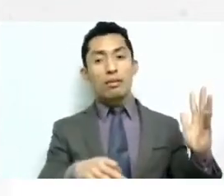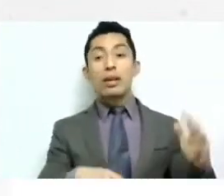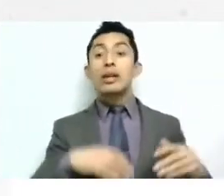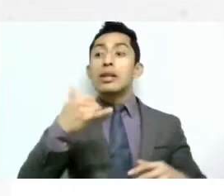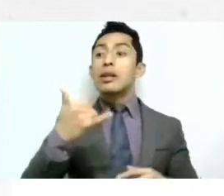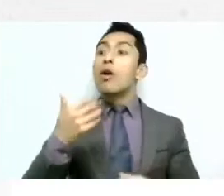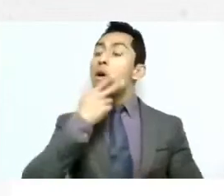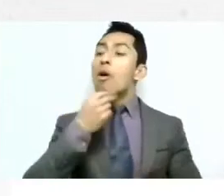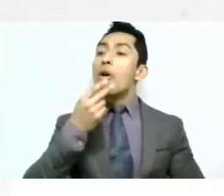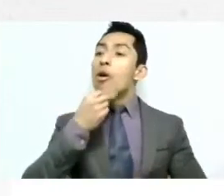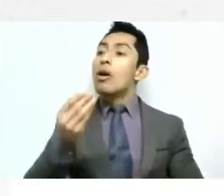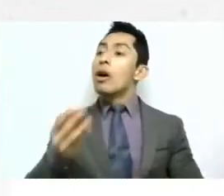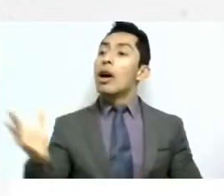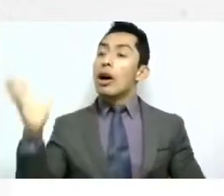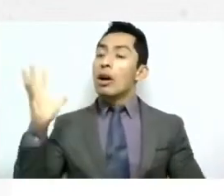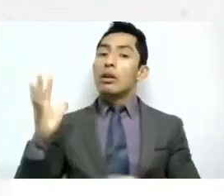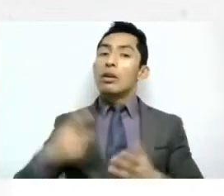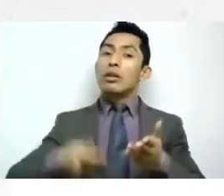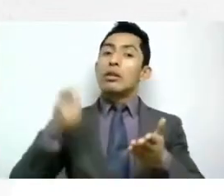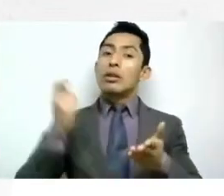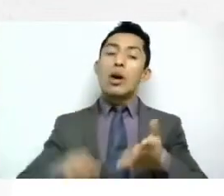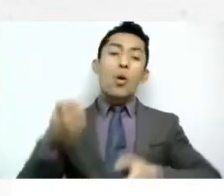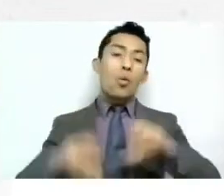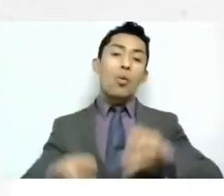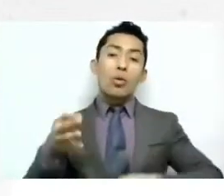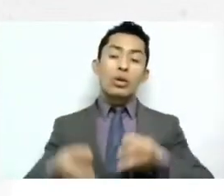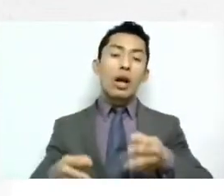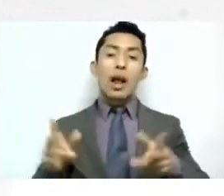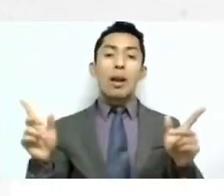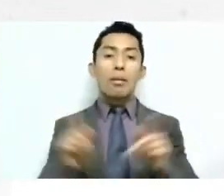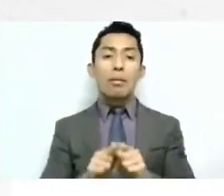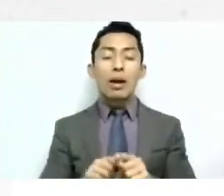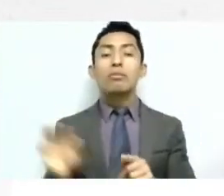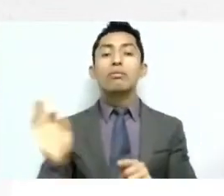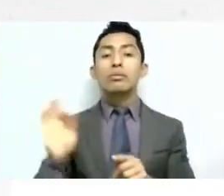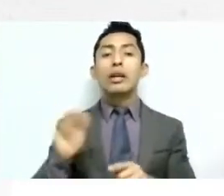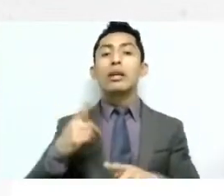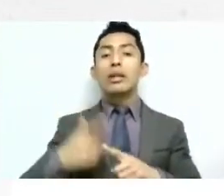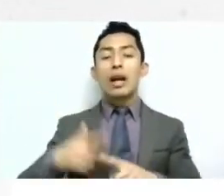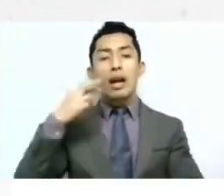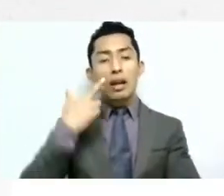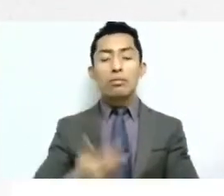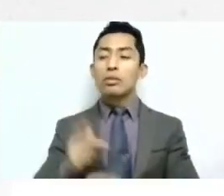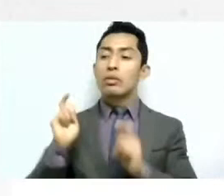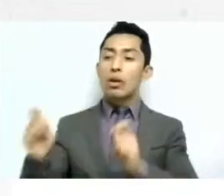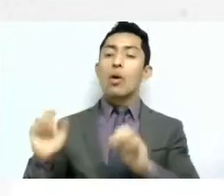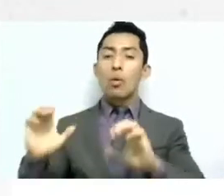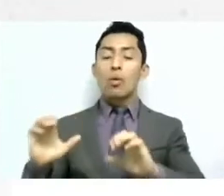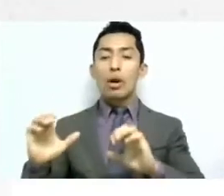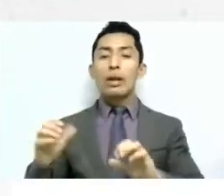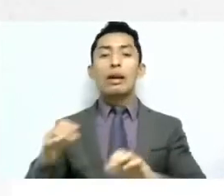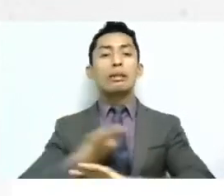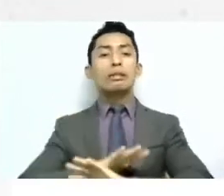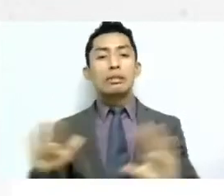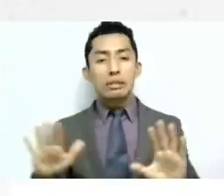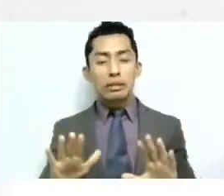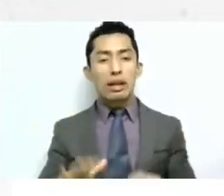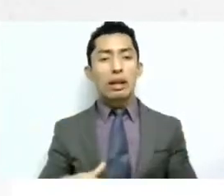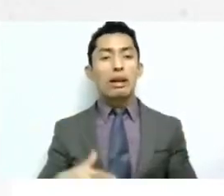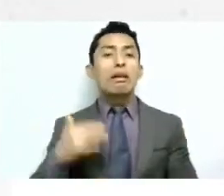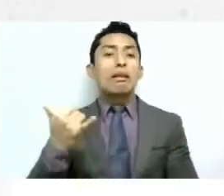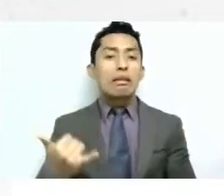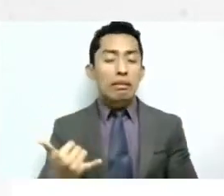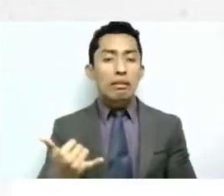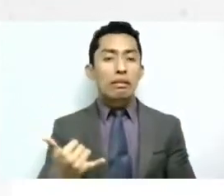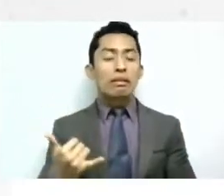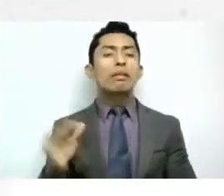pues con una sentencia judicial que tenga la parte y ya muy en específico y con